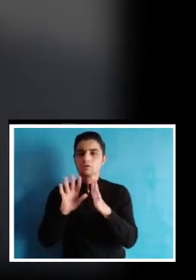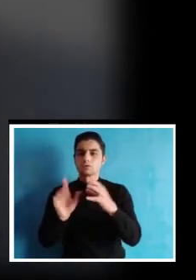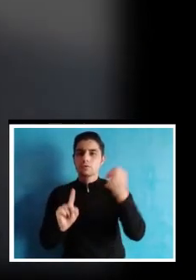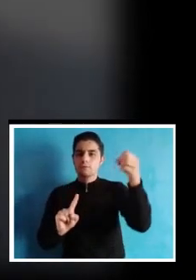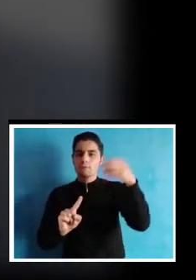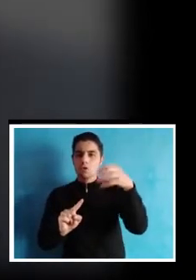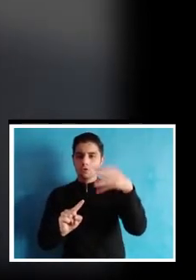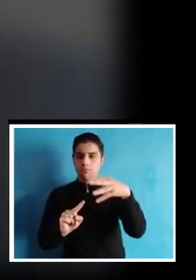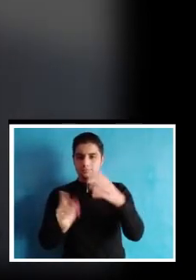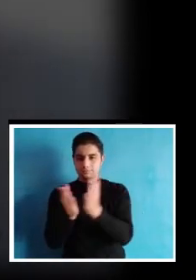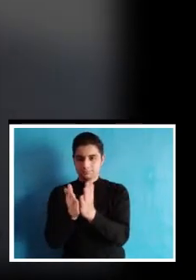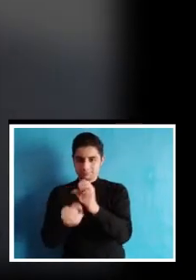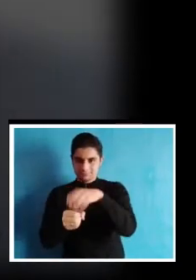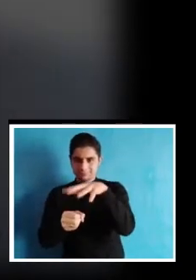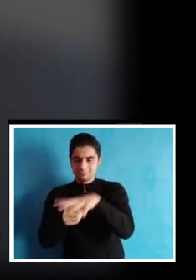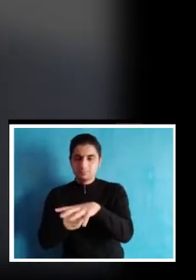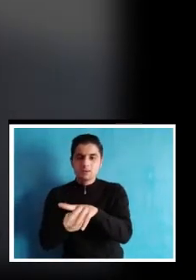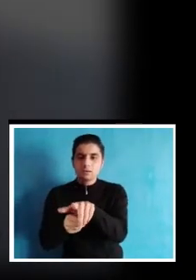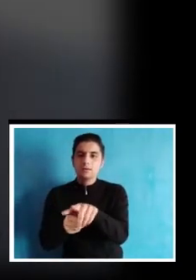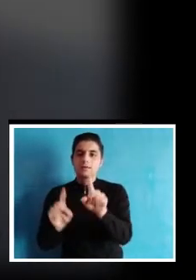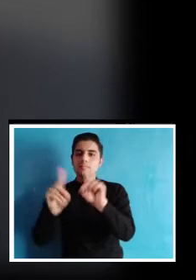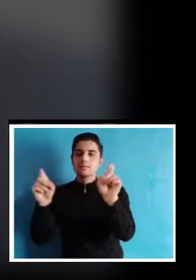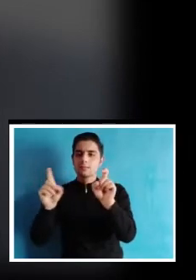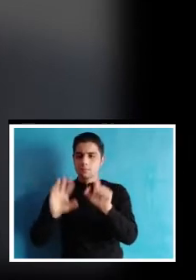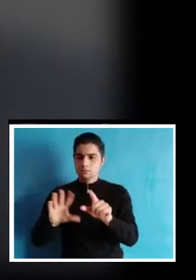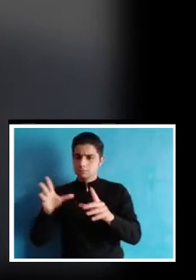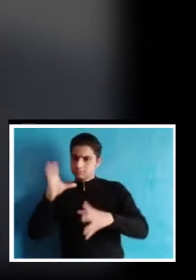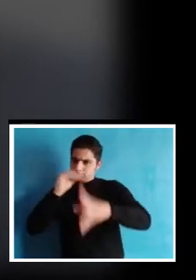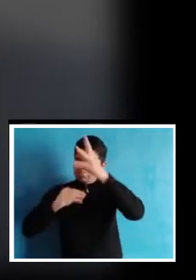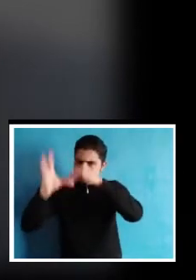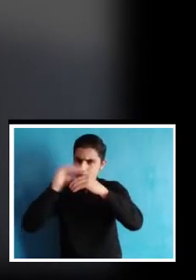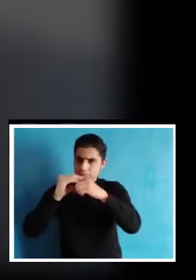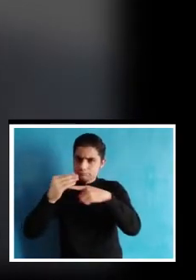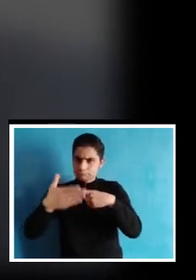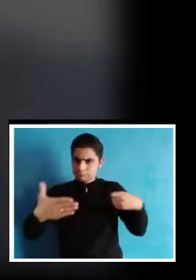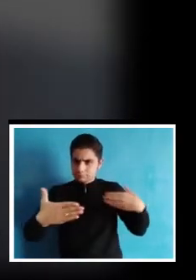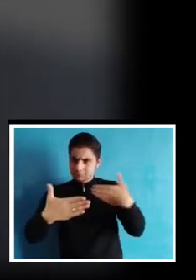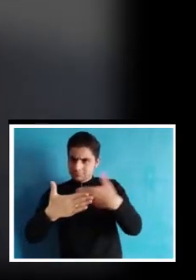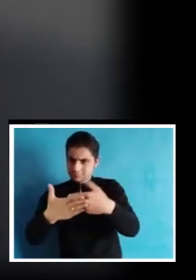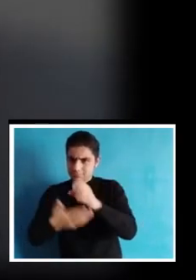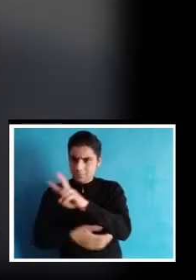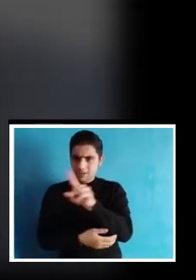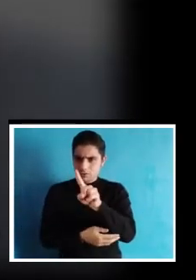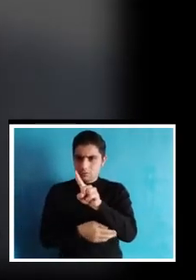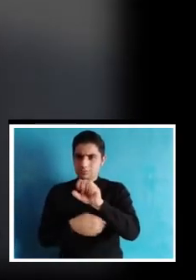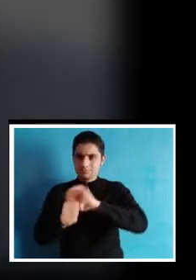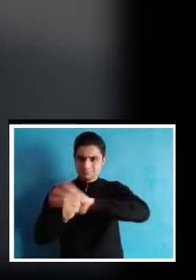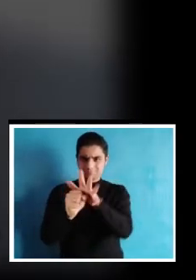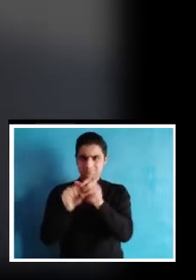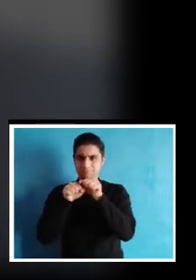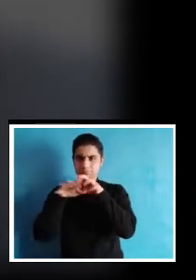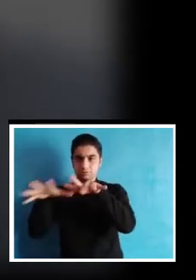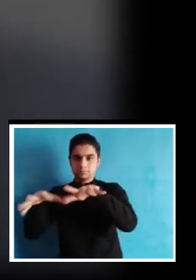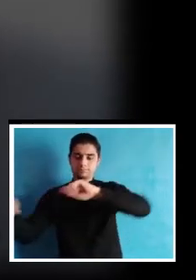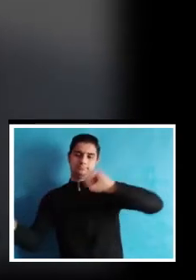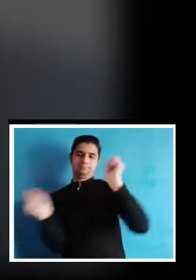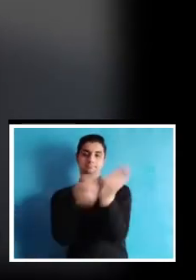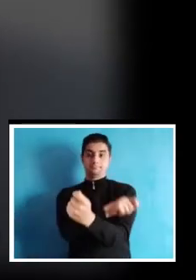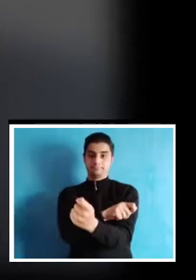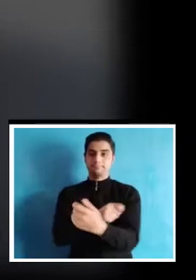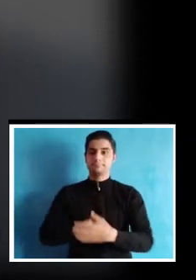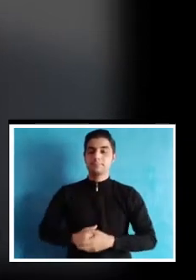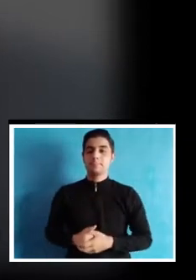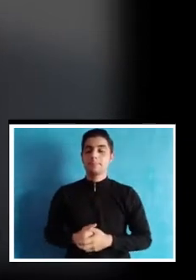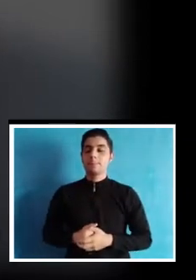el marco del foro educativo distrital titulado Aprendizajes para la Escuela del Siglo XXI de la Pandemia a la